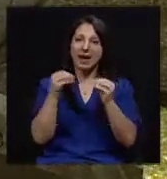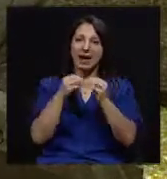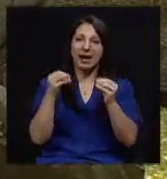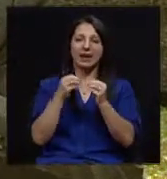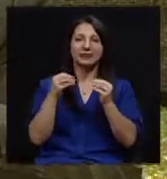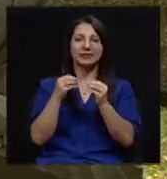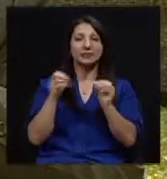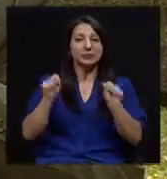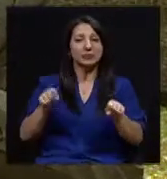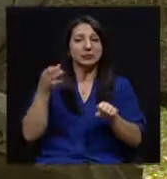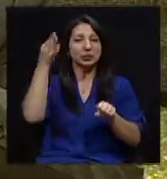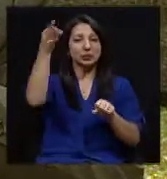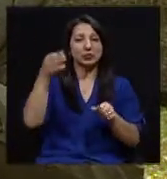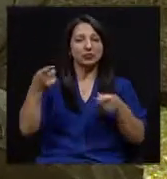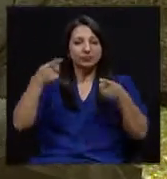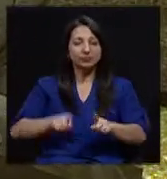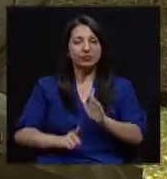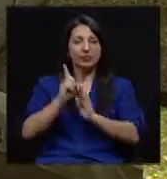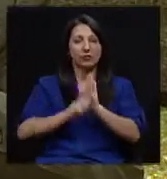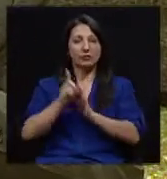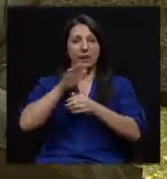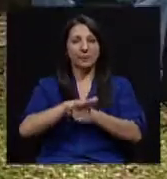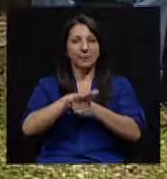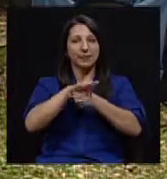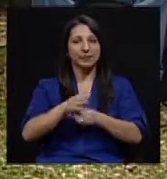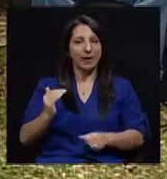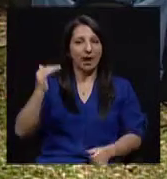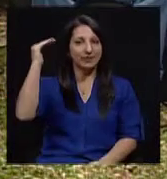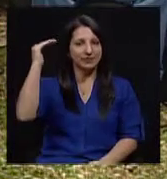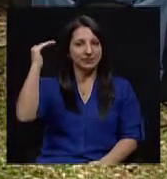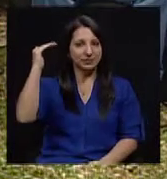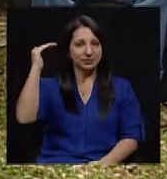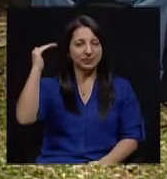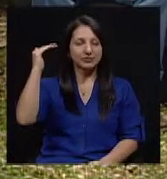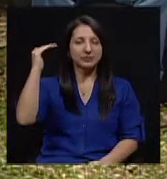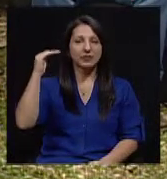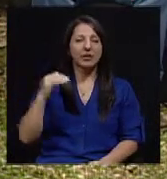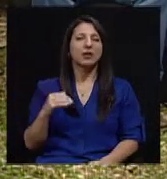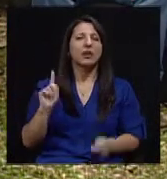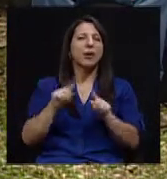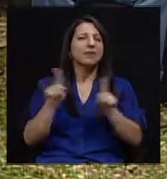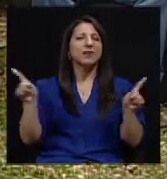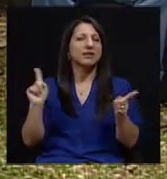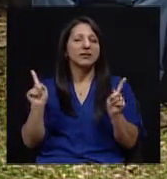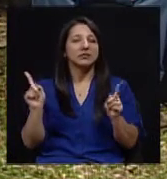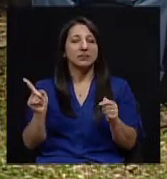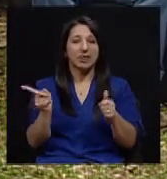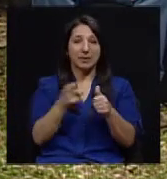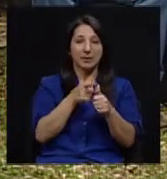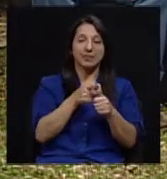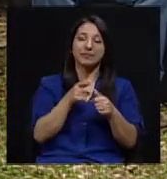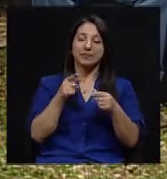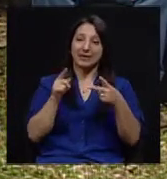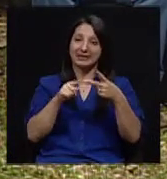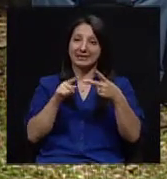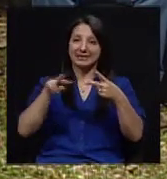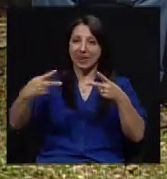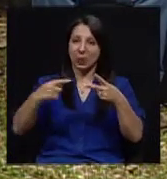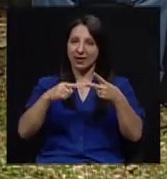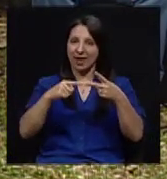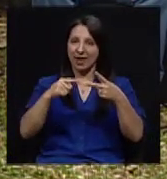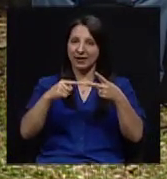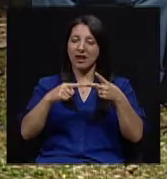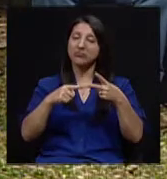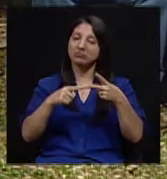posibilidades futuras de desarrollar hipertensión arterial. ¿A qué viene esta diferencia? Bueno, en el primer caso, las secundarias